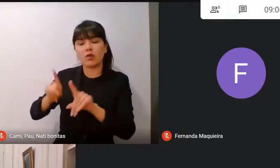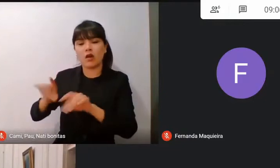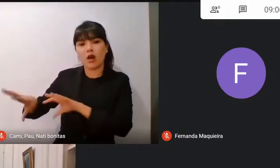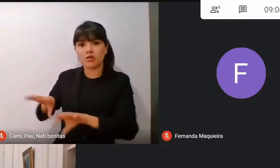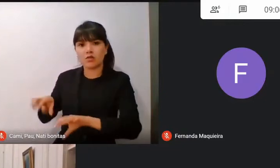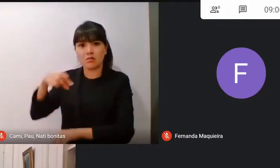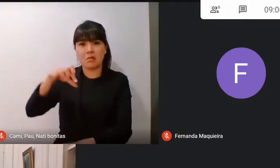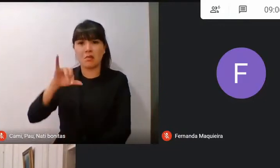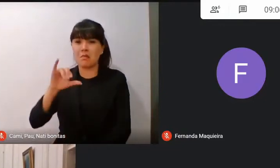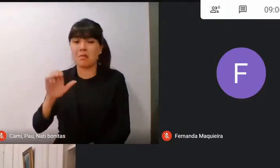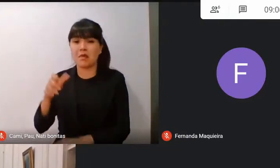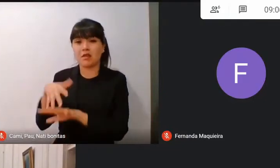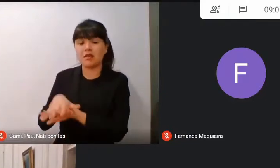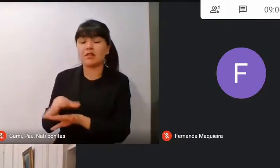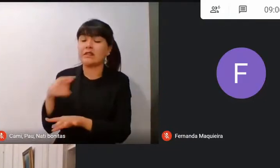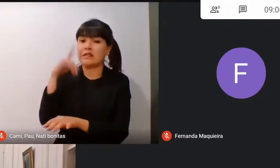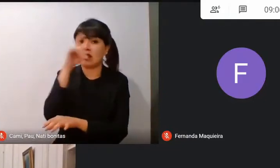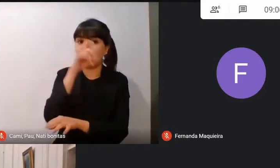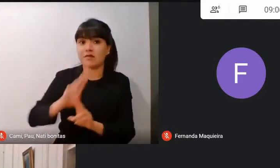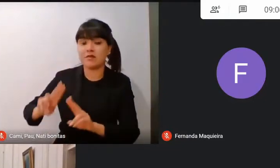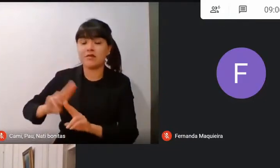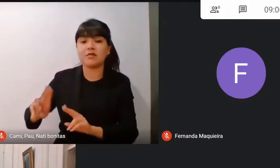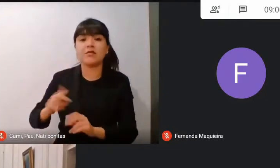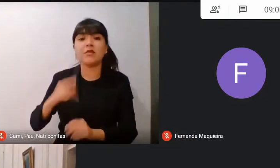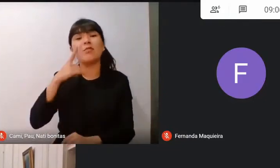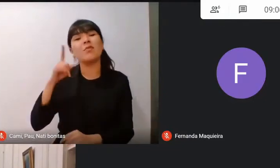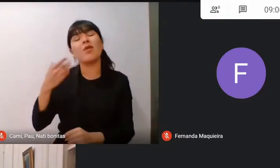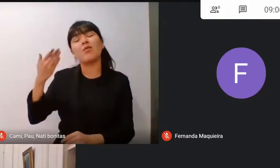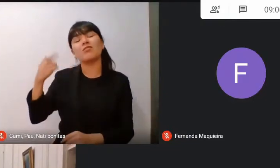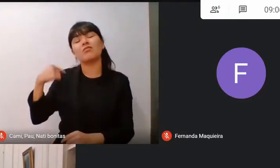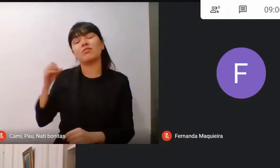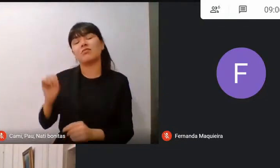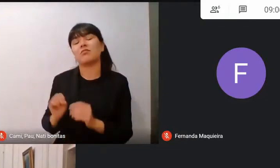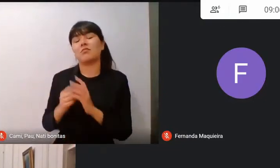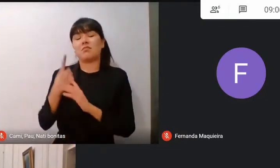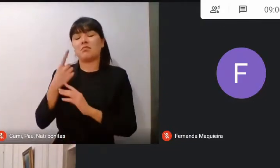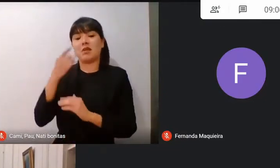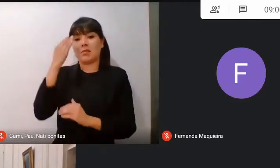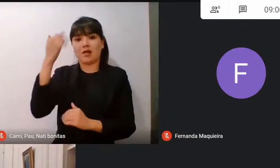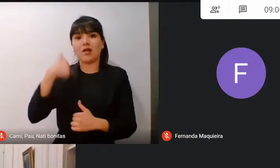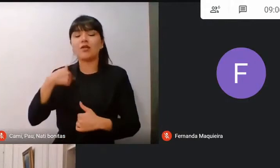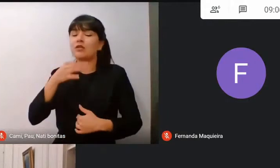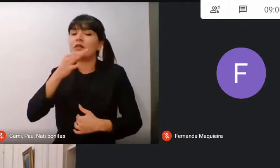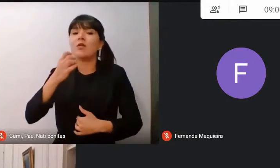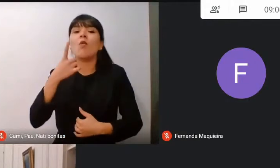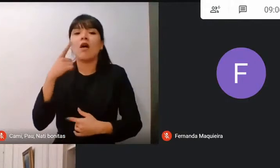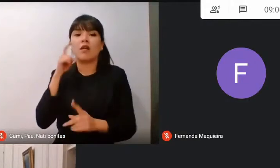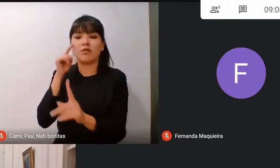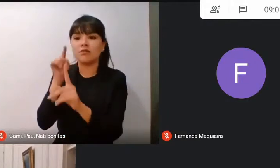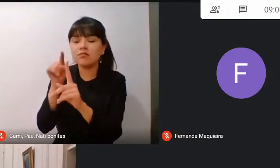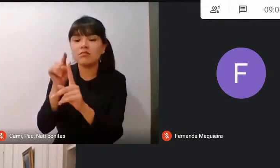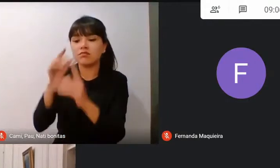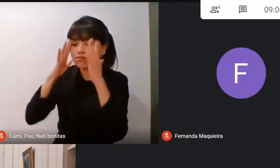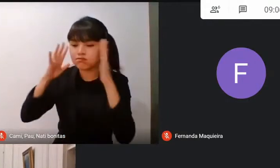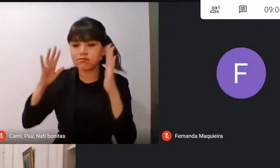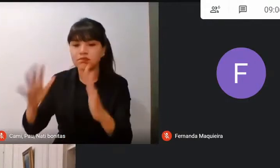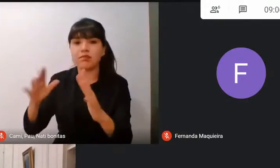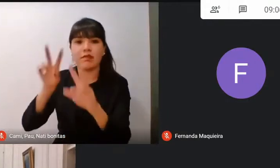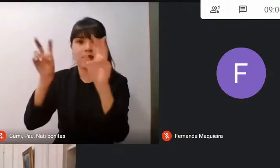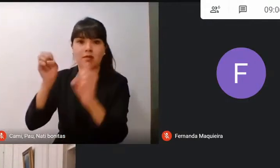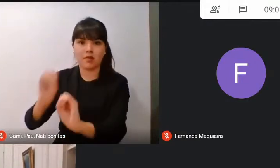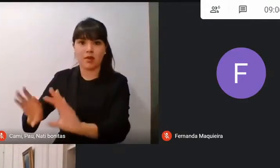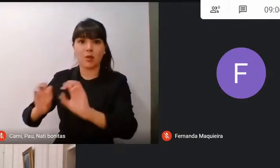que bueno, desde el día uno, yo lo señalé, aquí venimos a enfocarnos en la educación, en los niños primero, la política